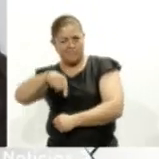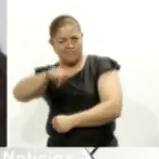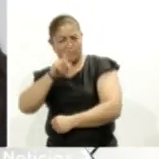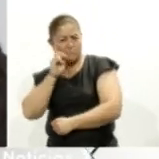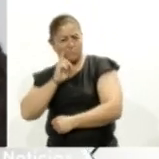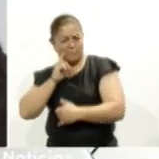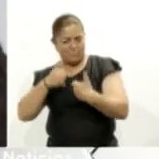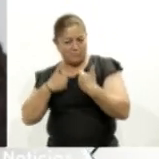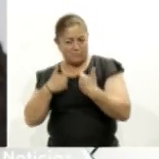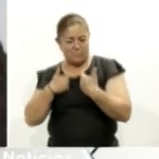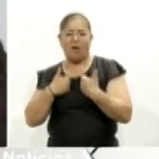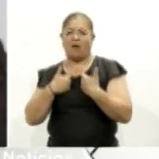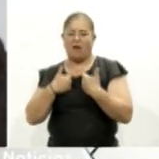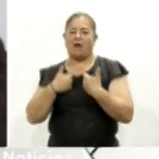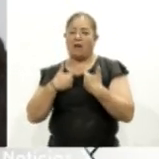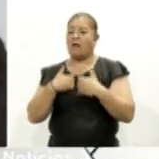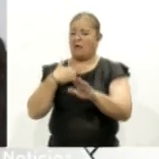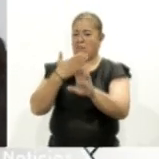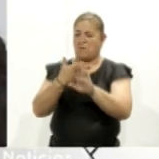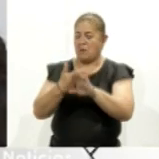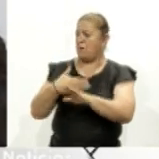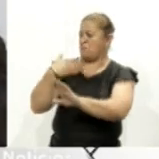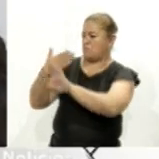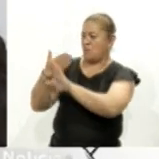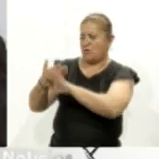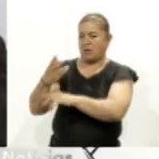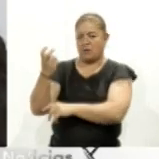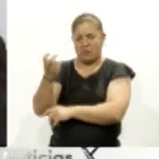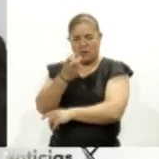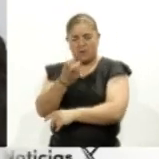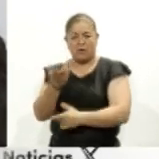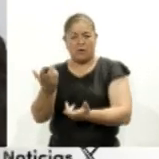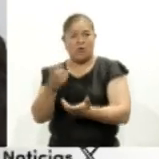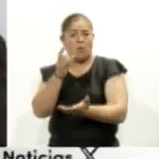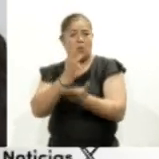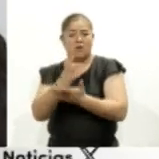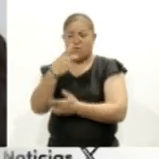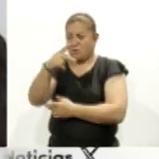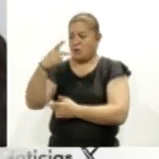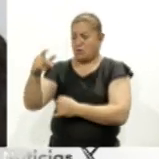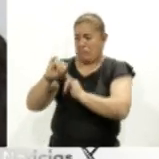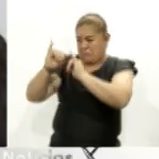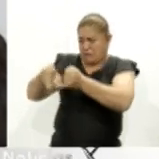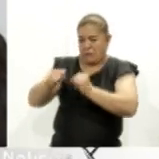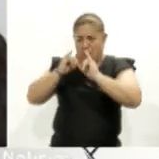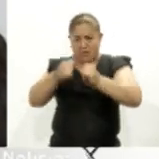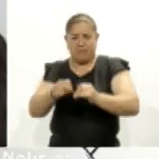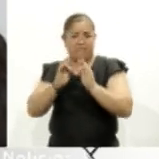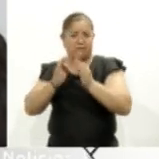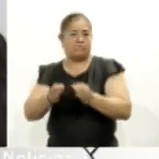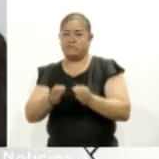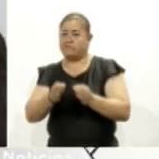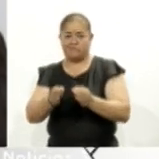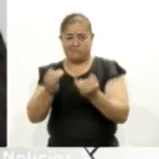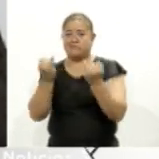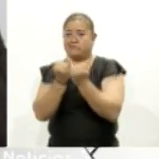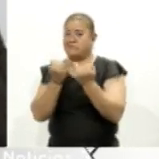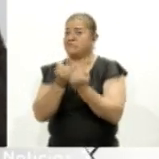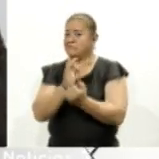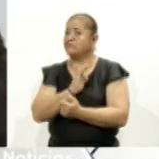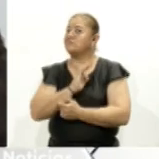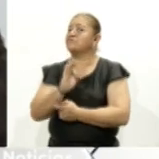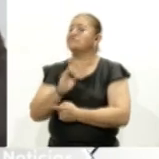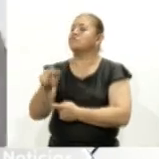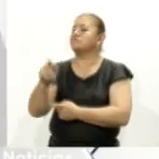jóvenes. Porque la violencia contra las mujeres jóvenes no solamente va a dañar su integridad física, sino también puede dañar su integridad